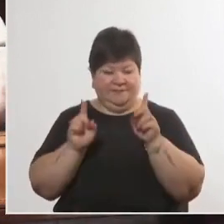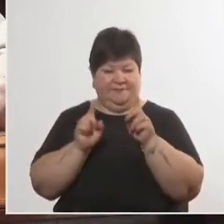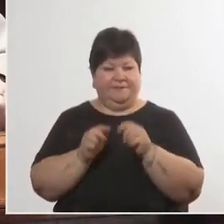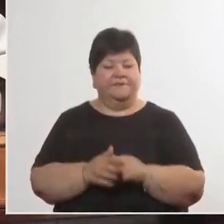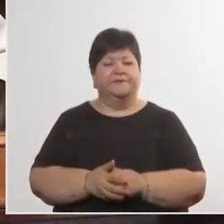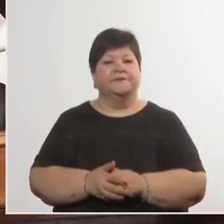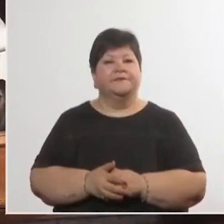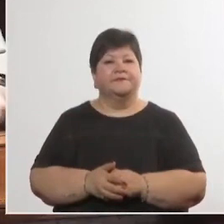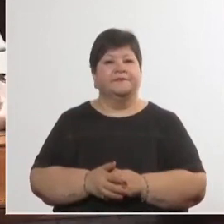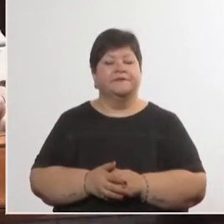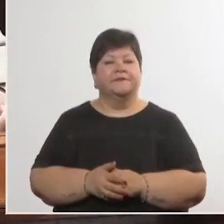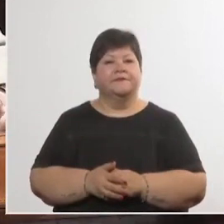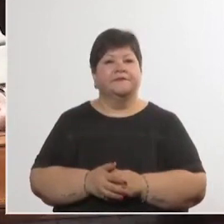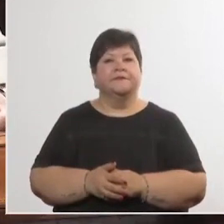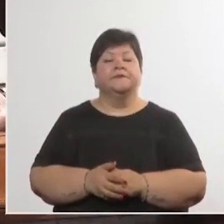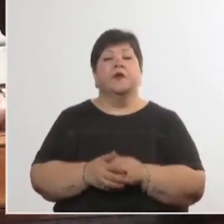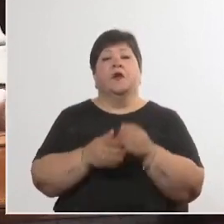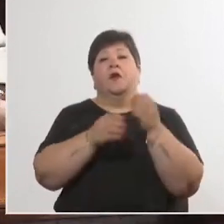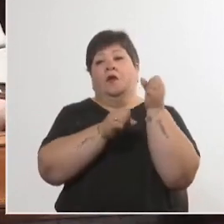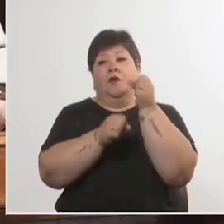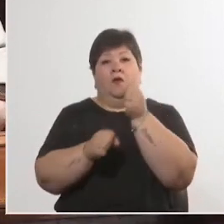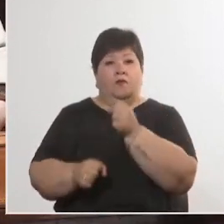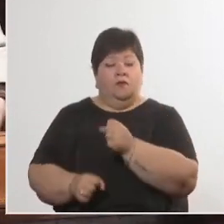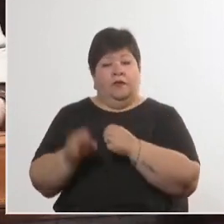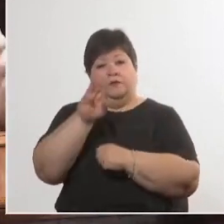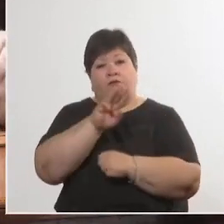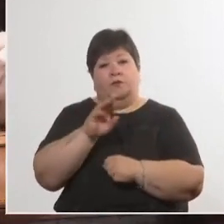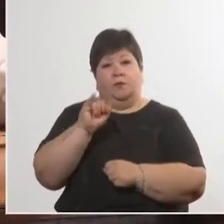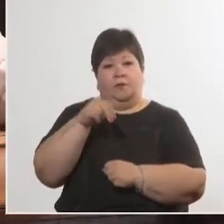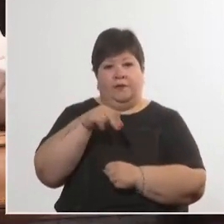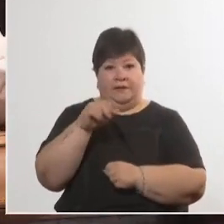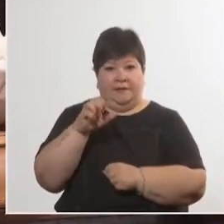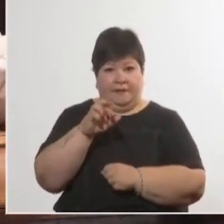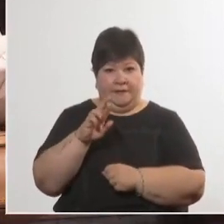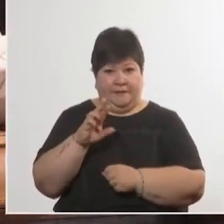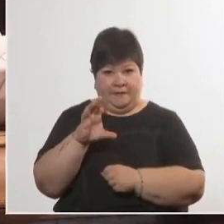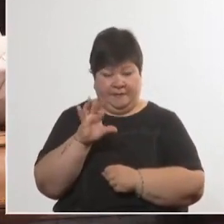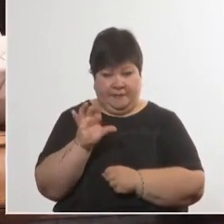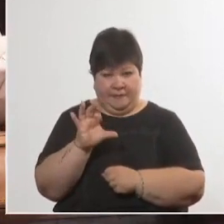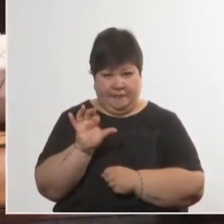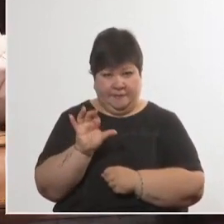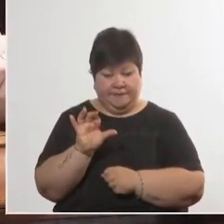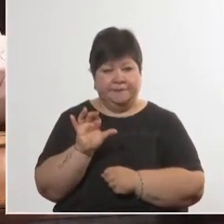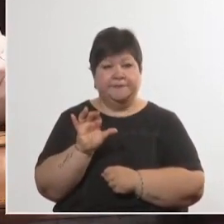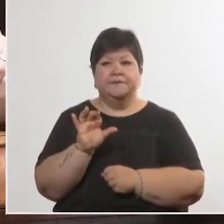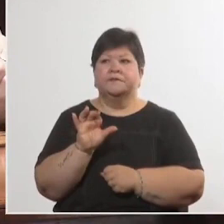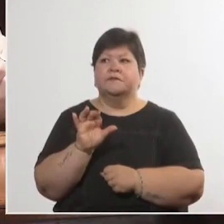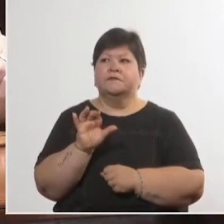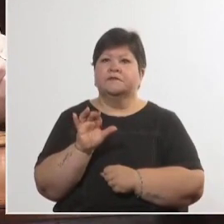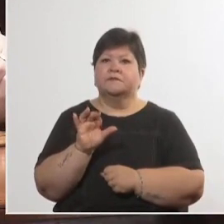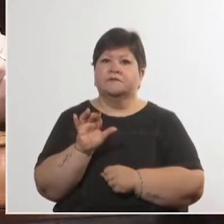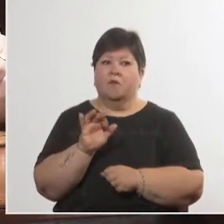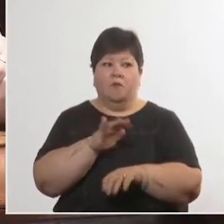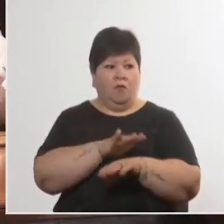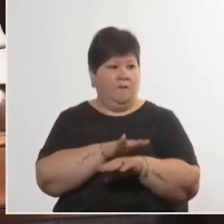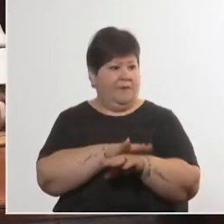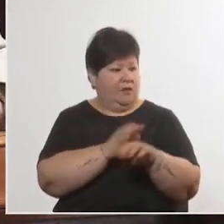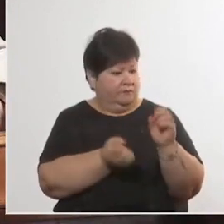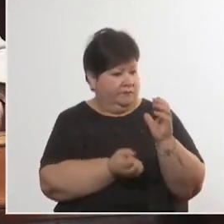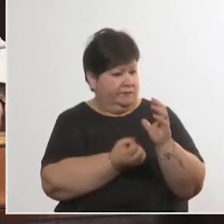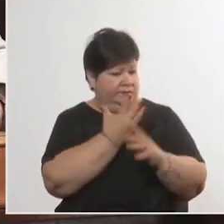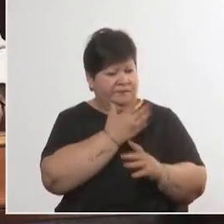La Fundación Winners desde su creación ha